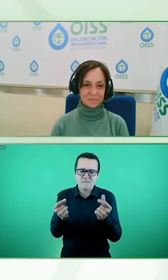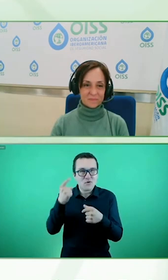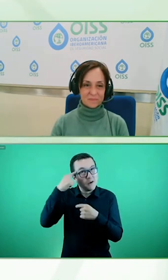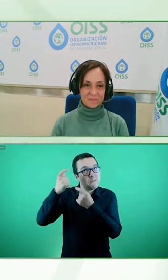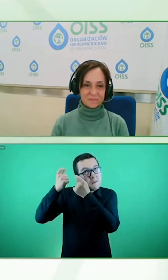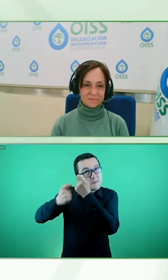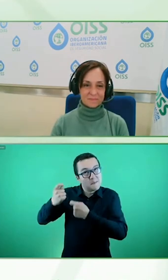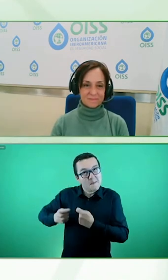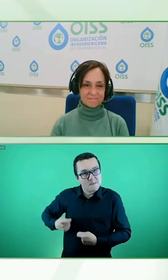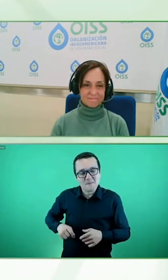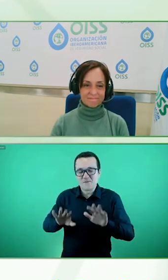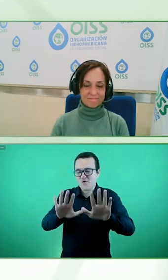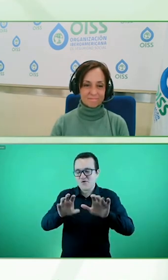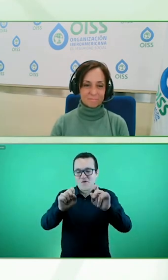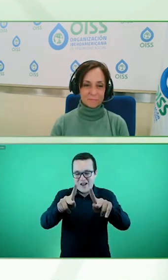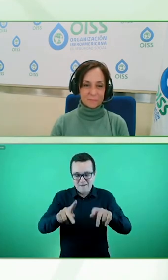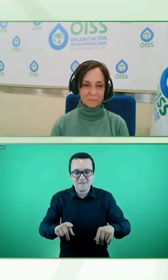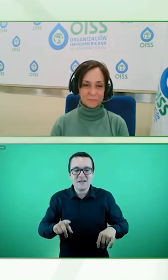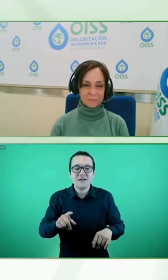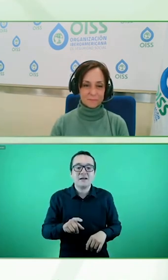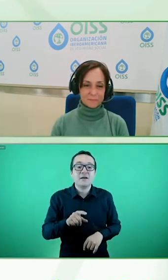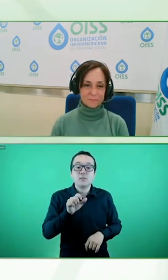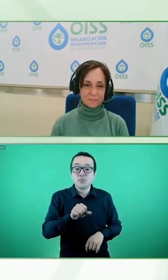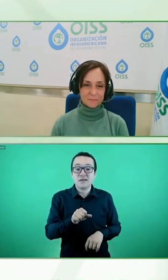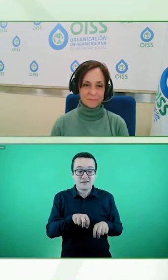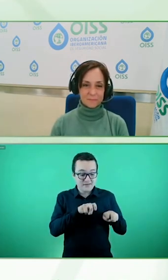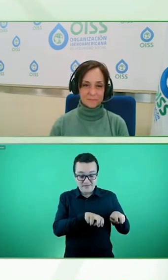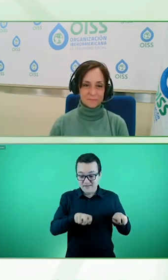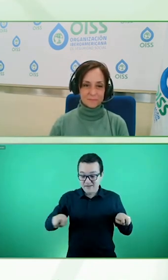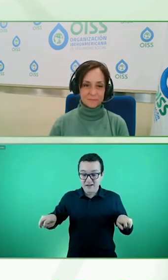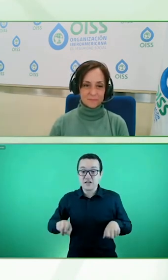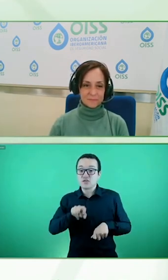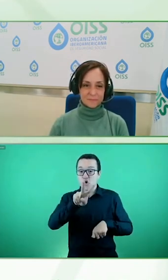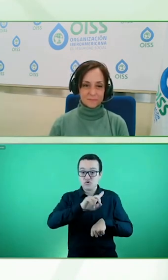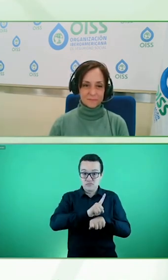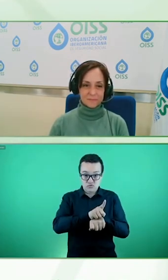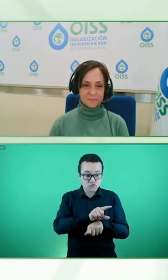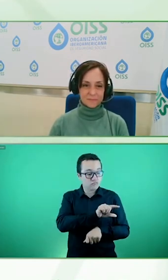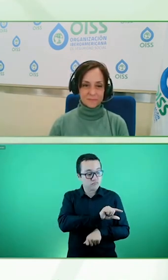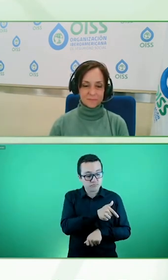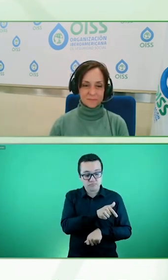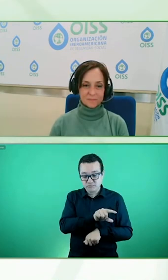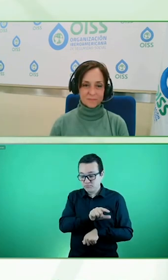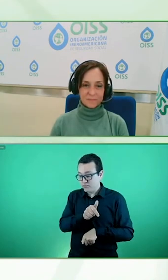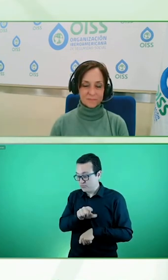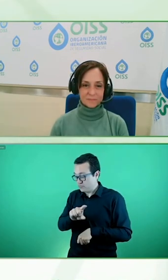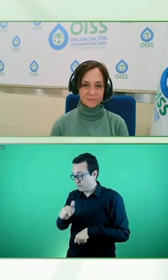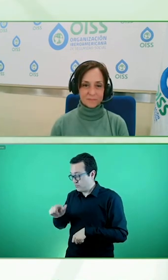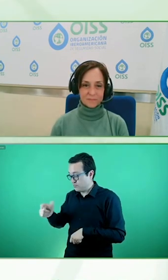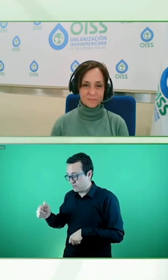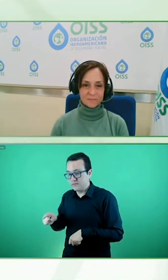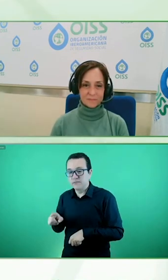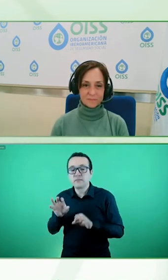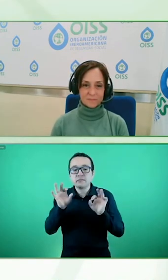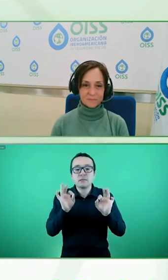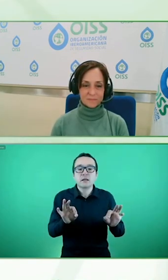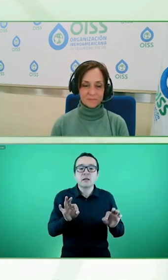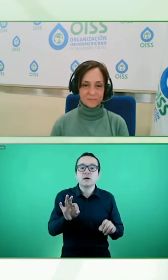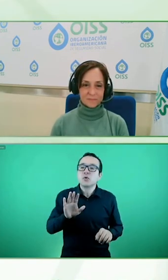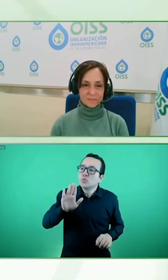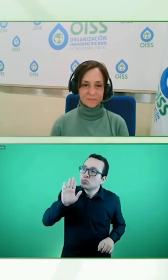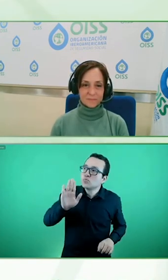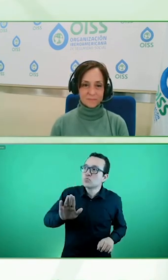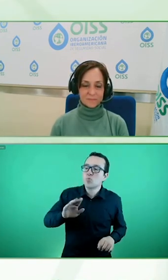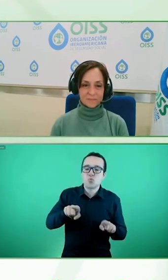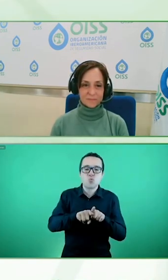minutos a cada invitado para que dé ideas al cierre qué concepto les gustaría dejar en las personas que